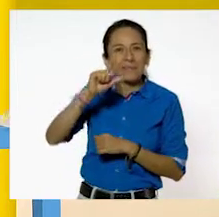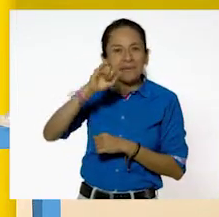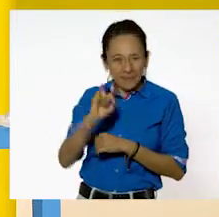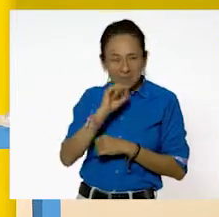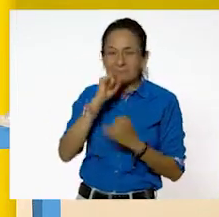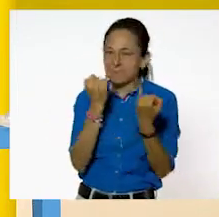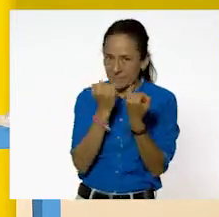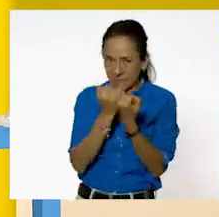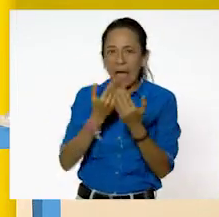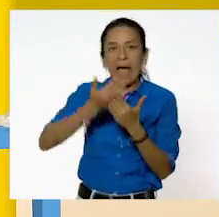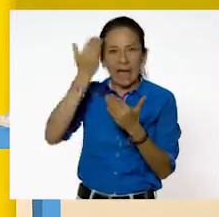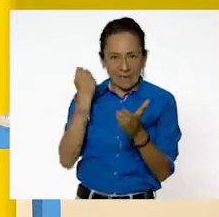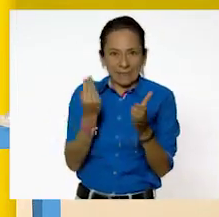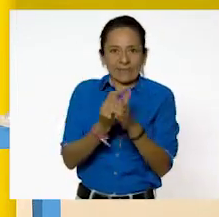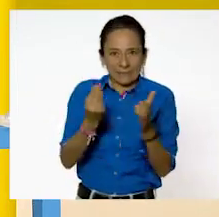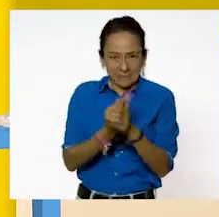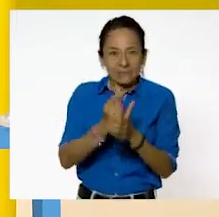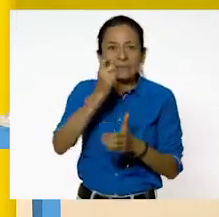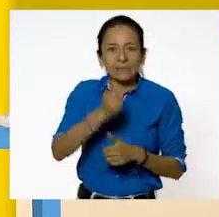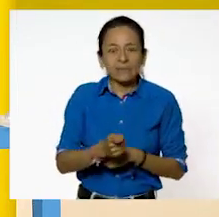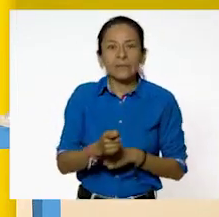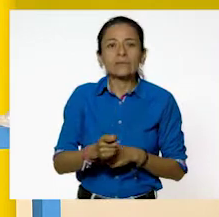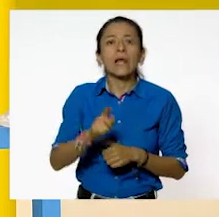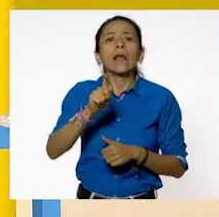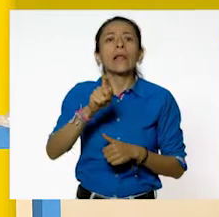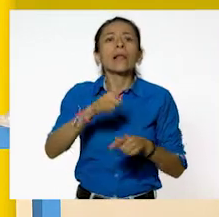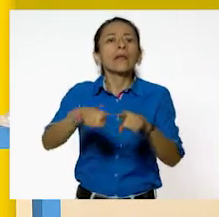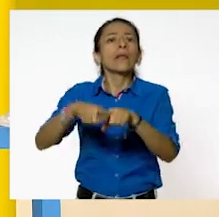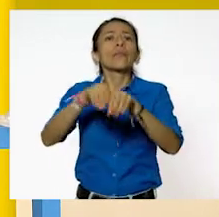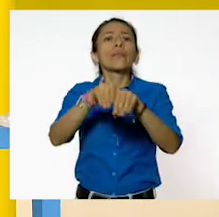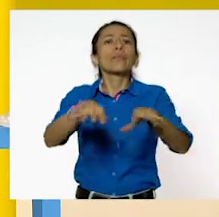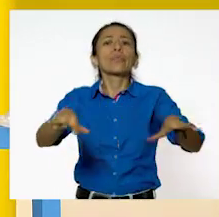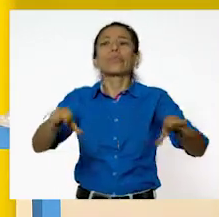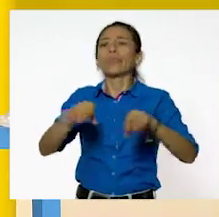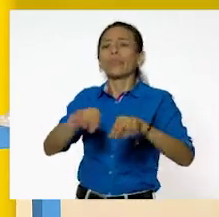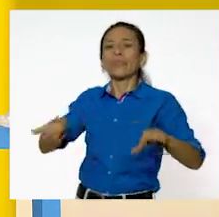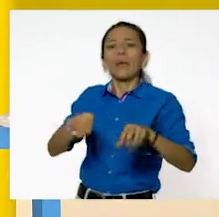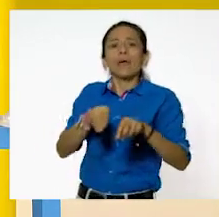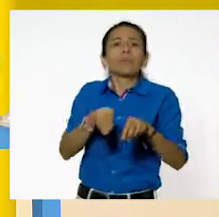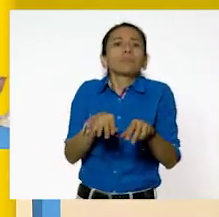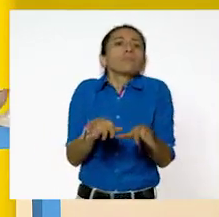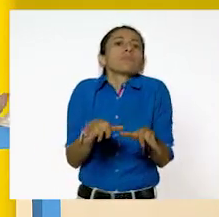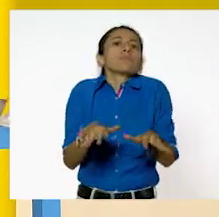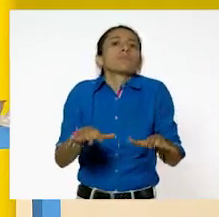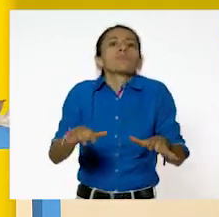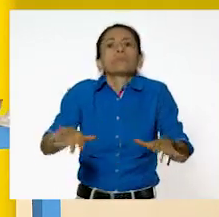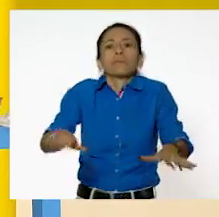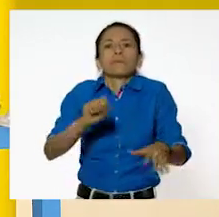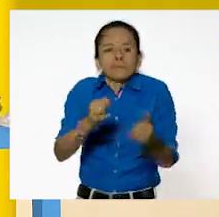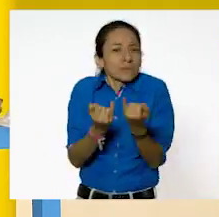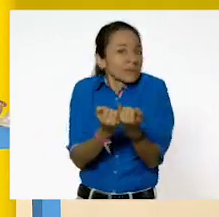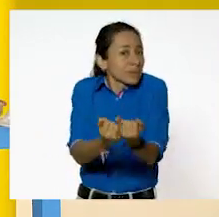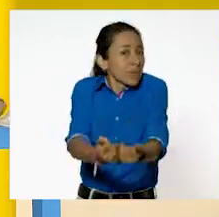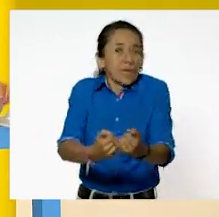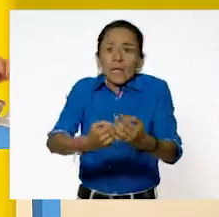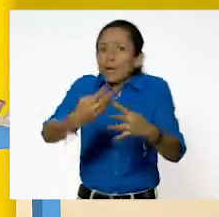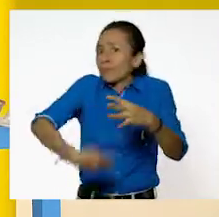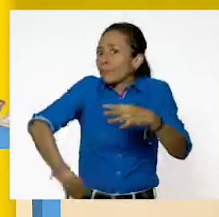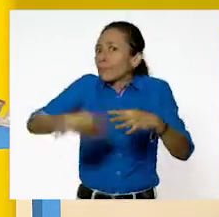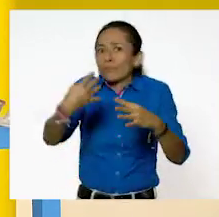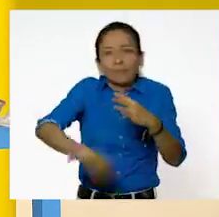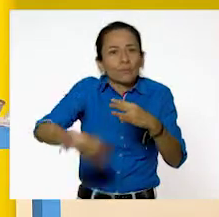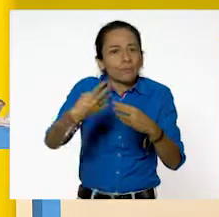clases. La fluidez que tienen los líquidos. A diferencia de que si yo pongo, por ejemplo,